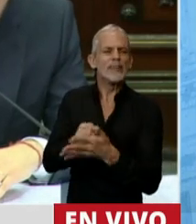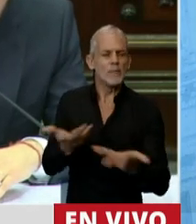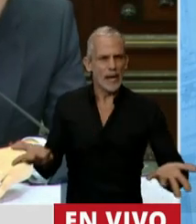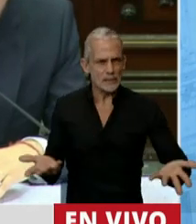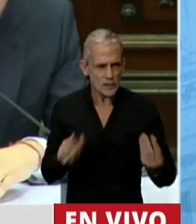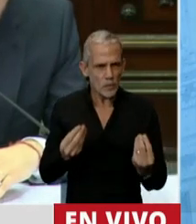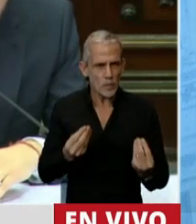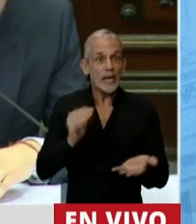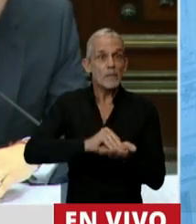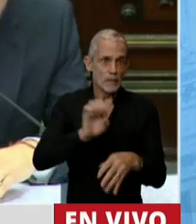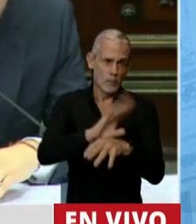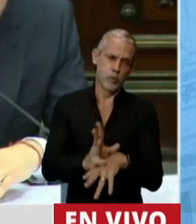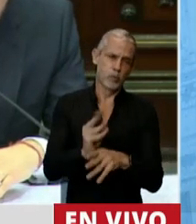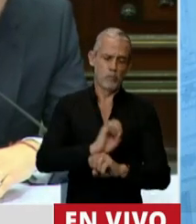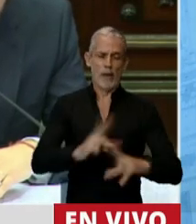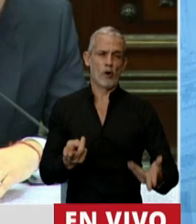y encima la pandemia.